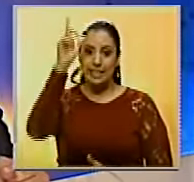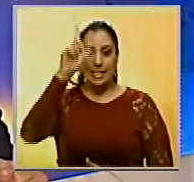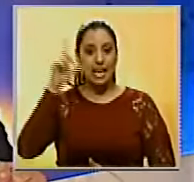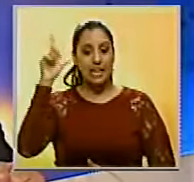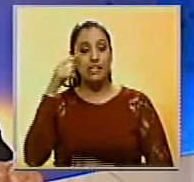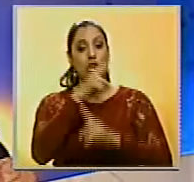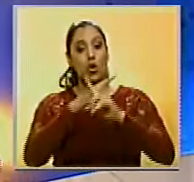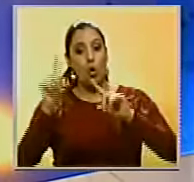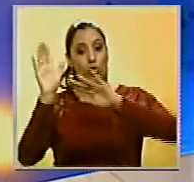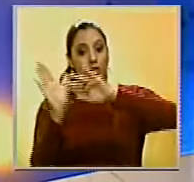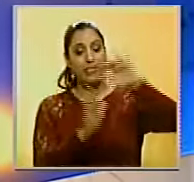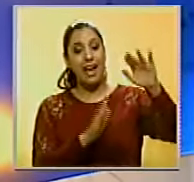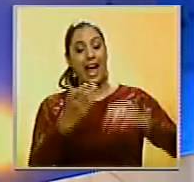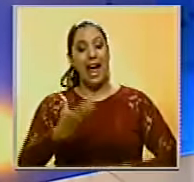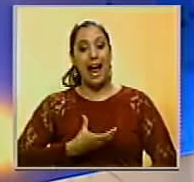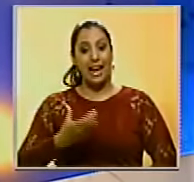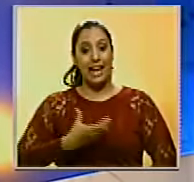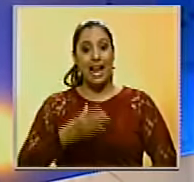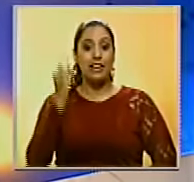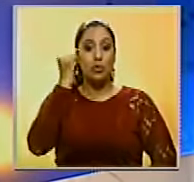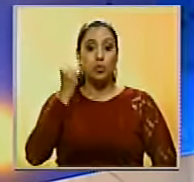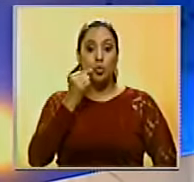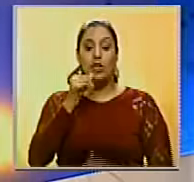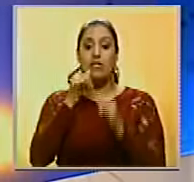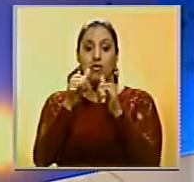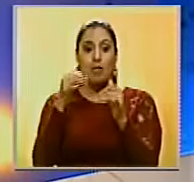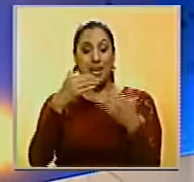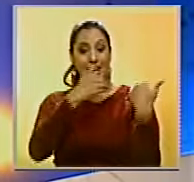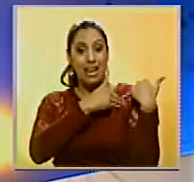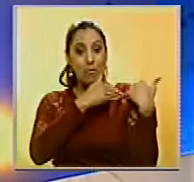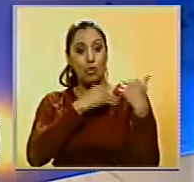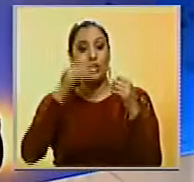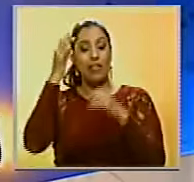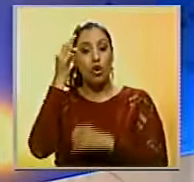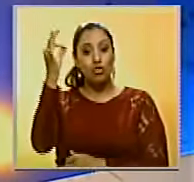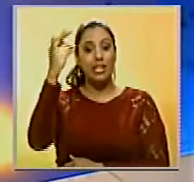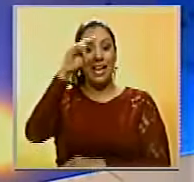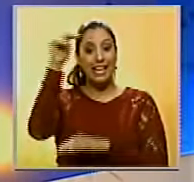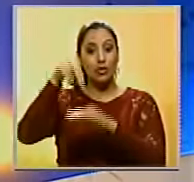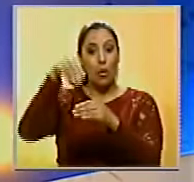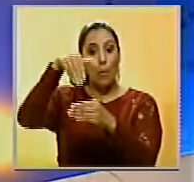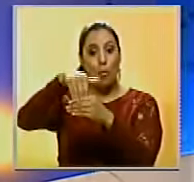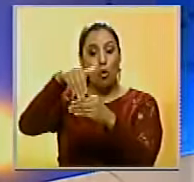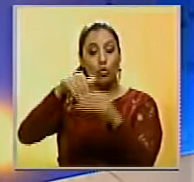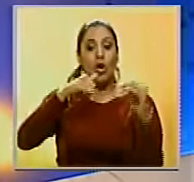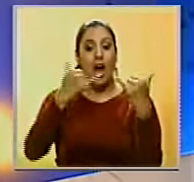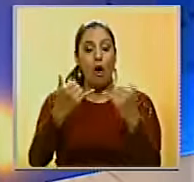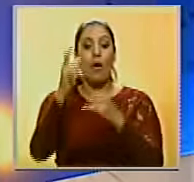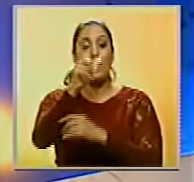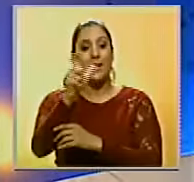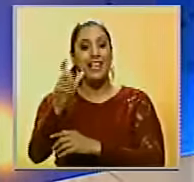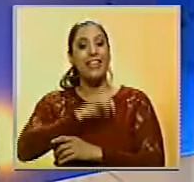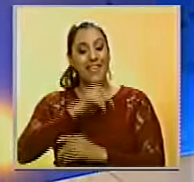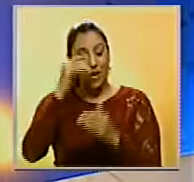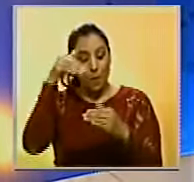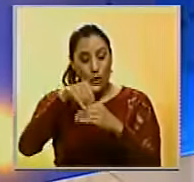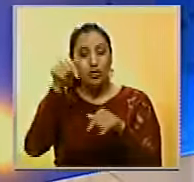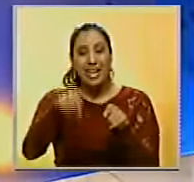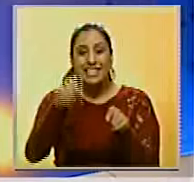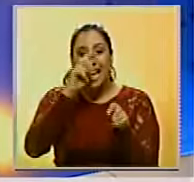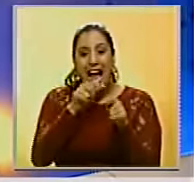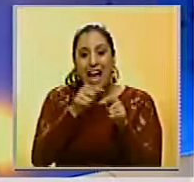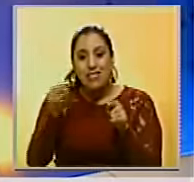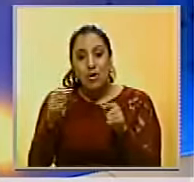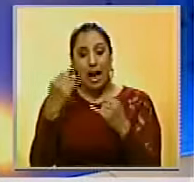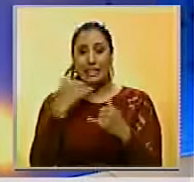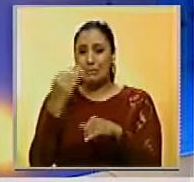Y el alcalde del municipio Sucre, Carlos Ocarís, aseguró que apegados al reglamento del Consejo Nacional Electoral, el referendo debe realizarse este año. Hace